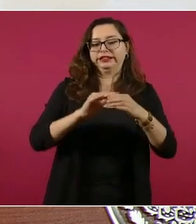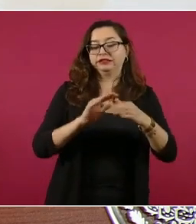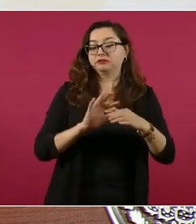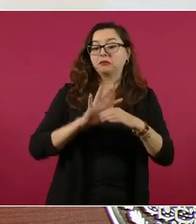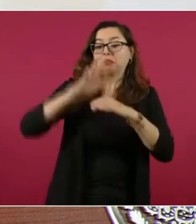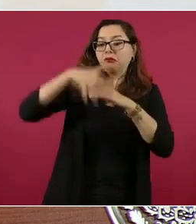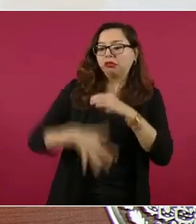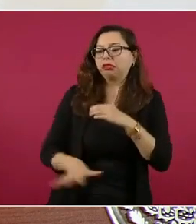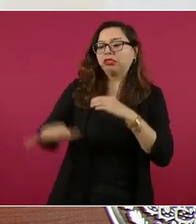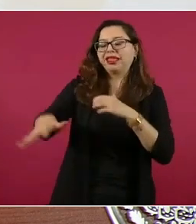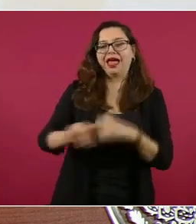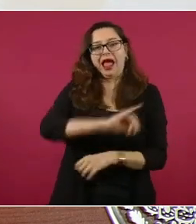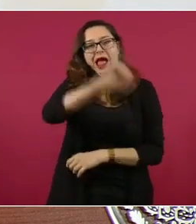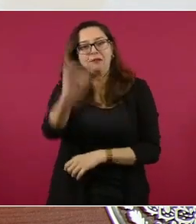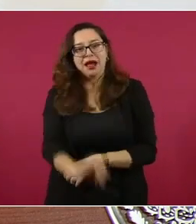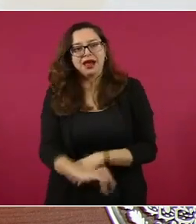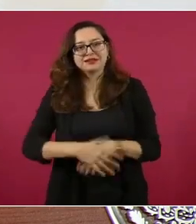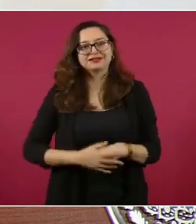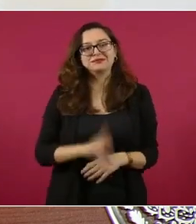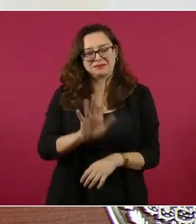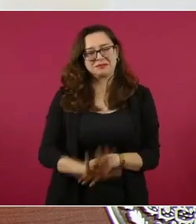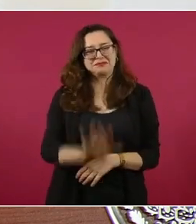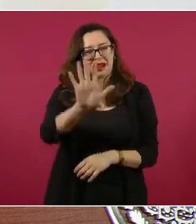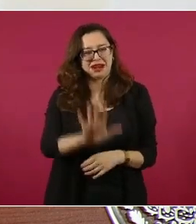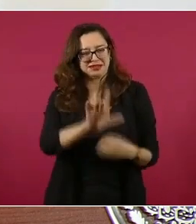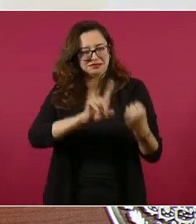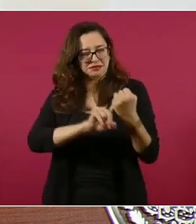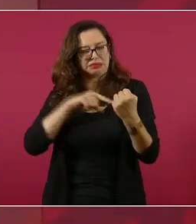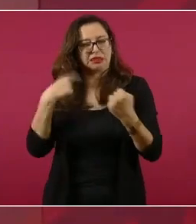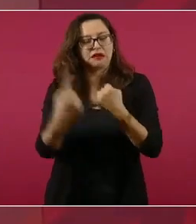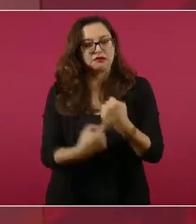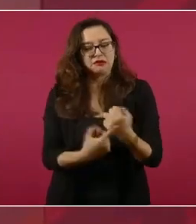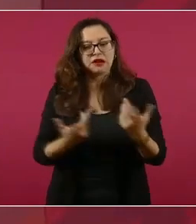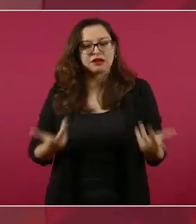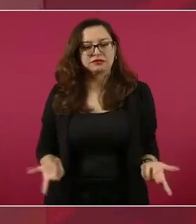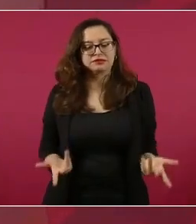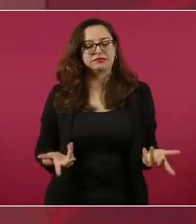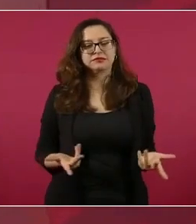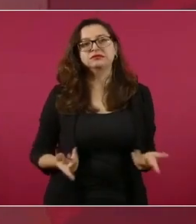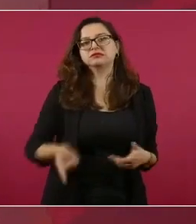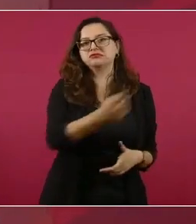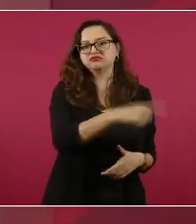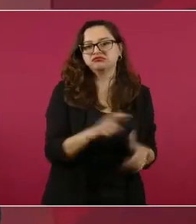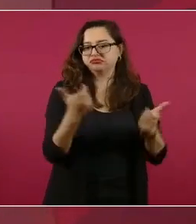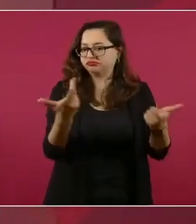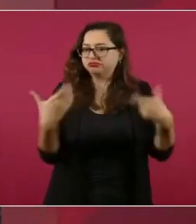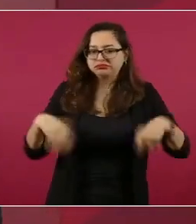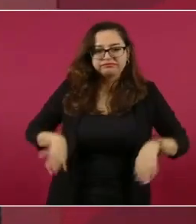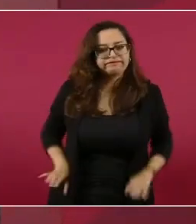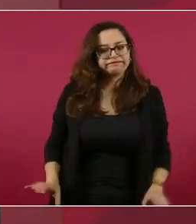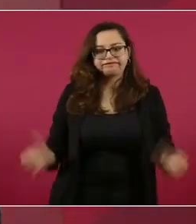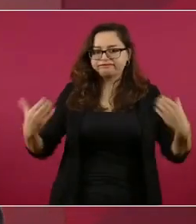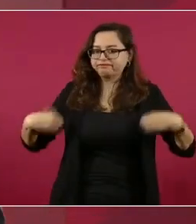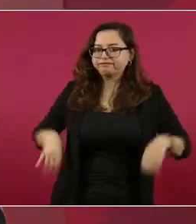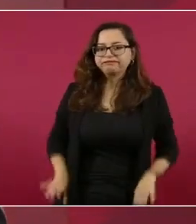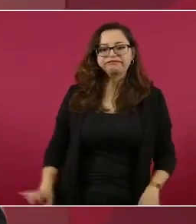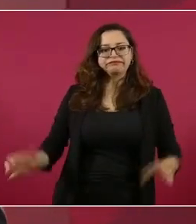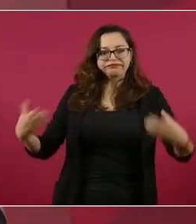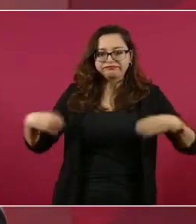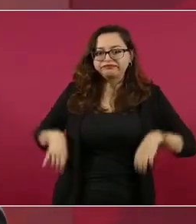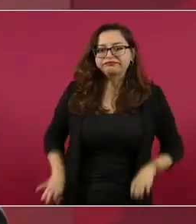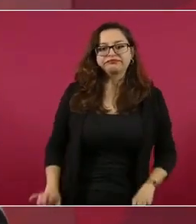Y cuál fue la fórmula nueva que se aplicó y que nos sacó adelante,